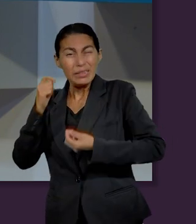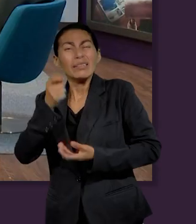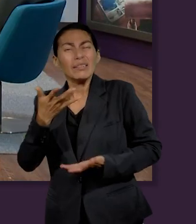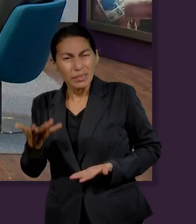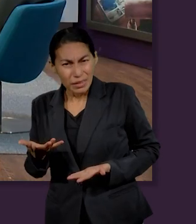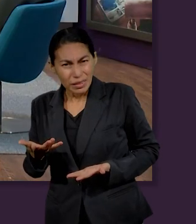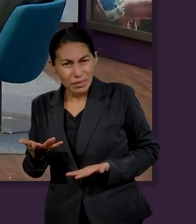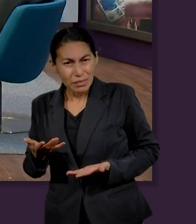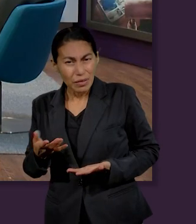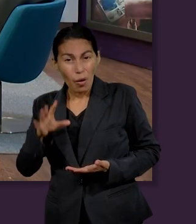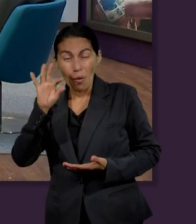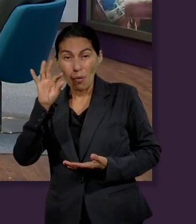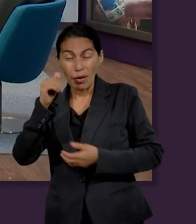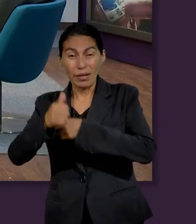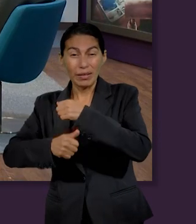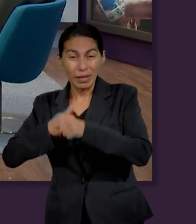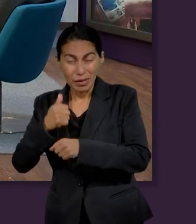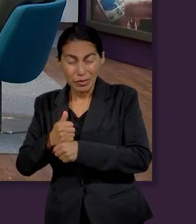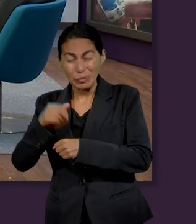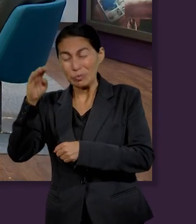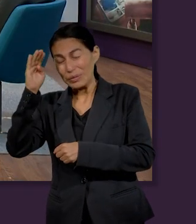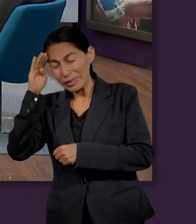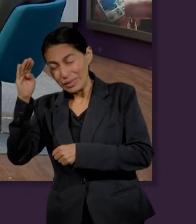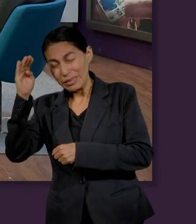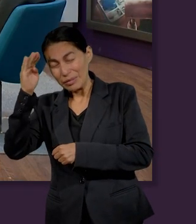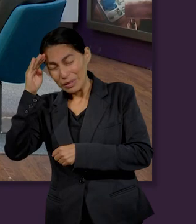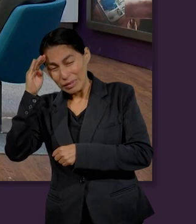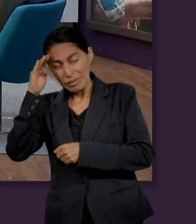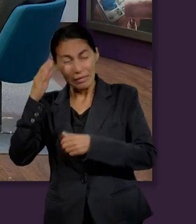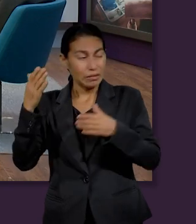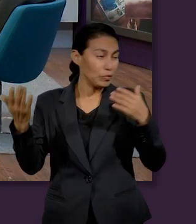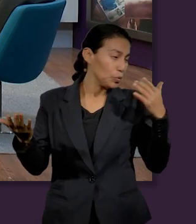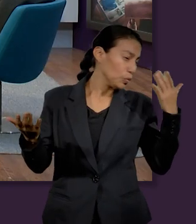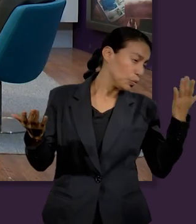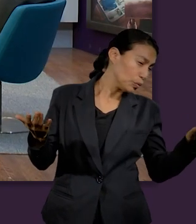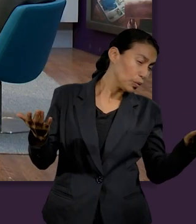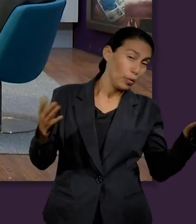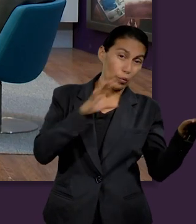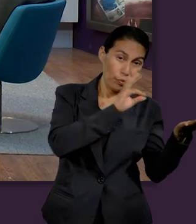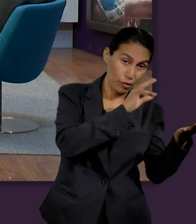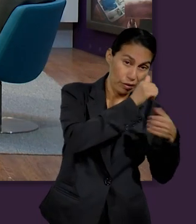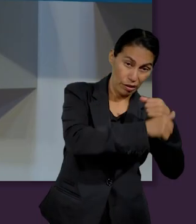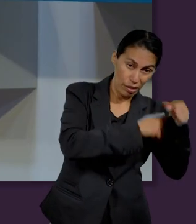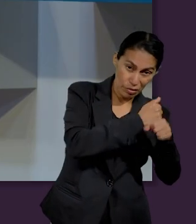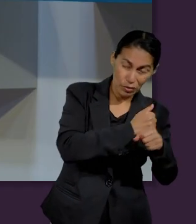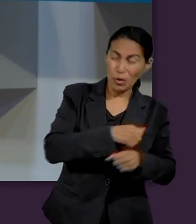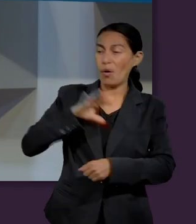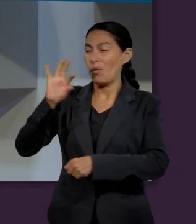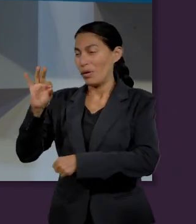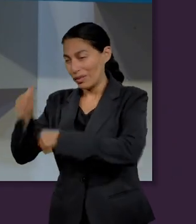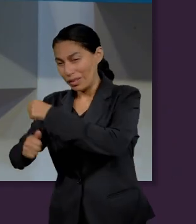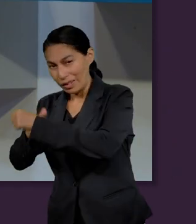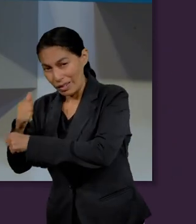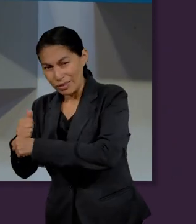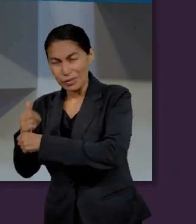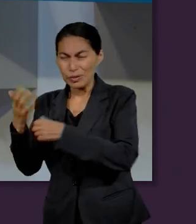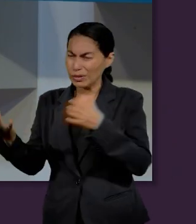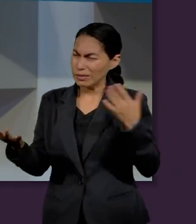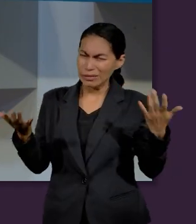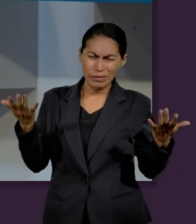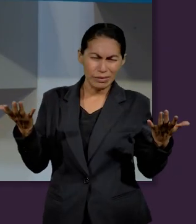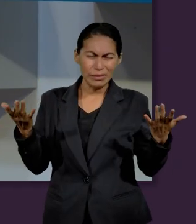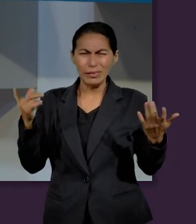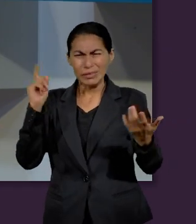¿se imaginan 40 años pensando y recapitulando la decisión que había tomado y ahora dónde se encontraba?